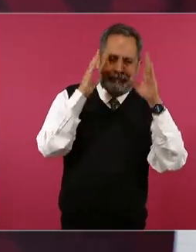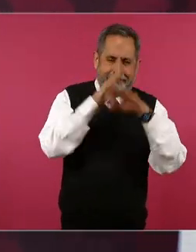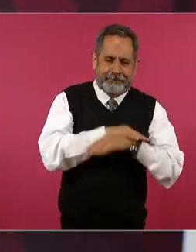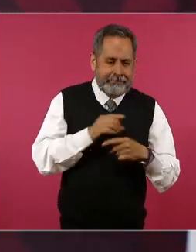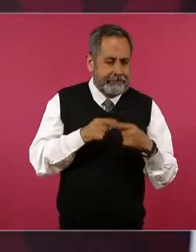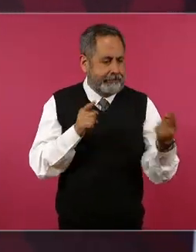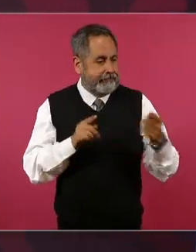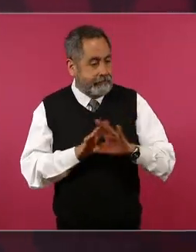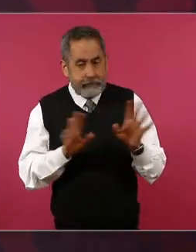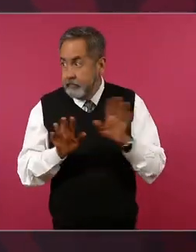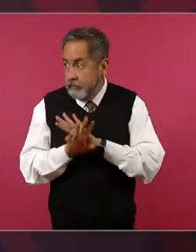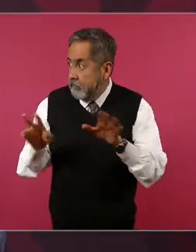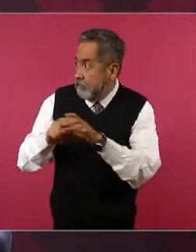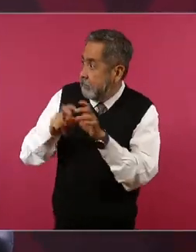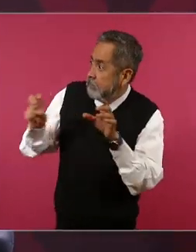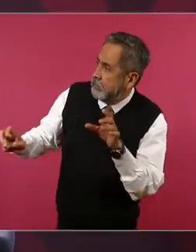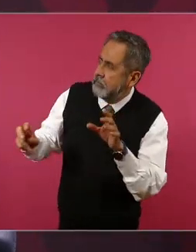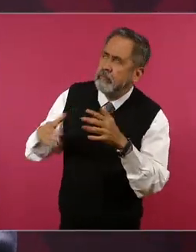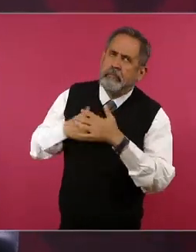adversarios que van a poder